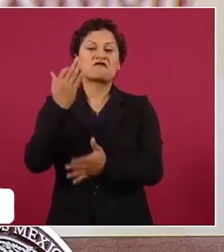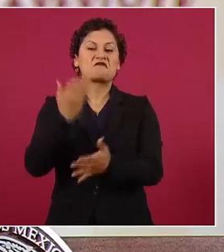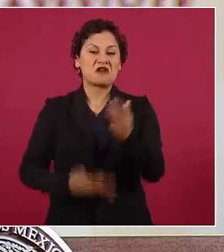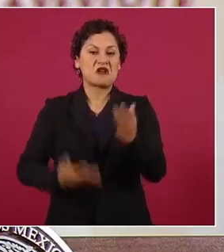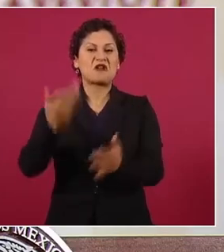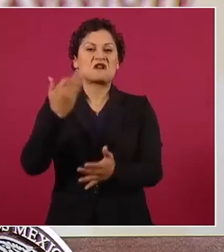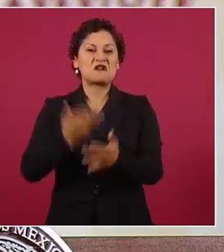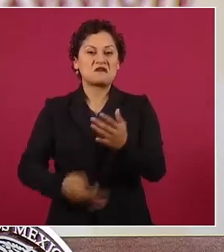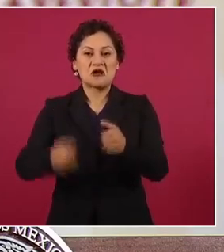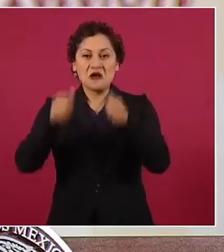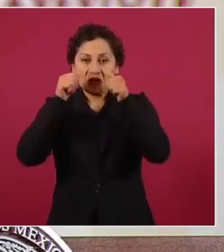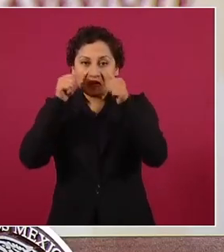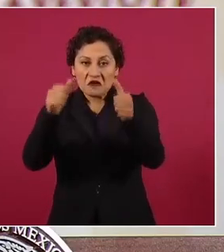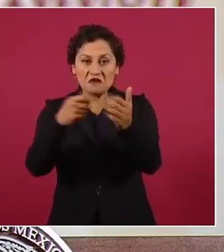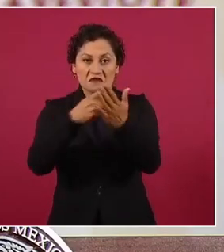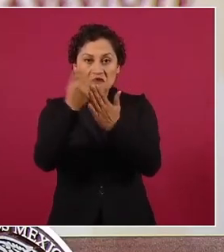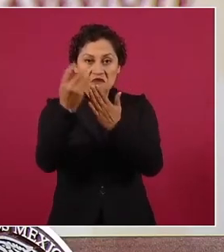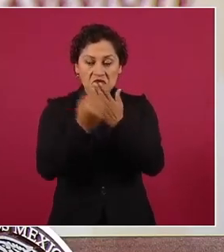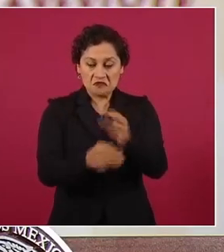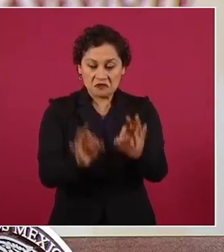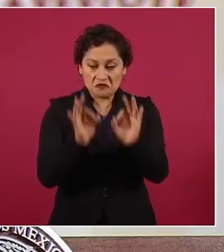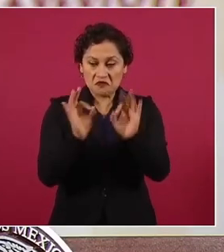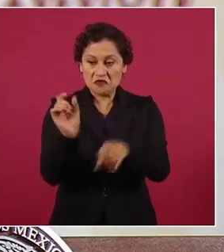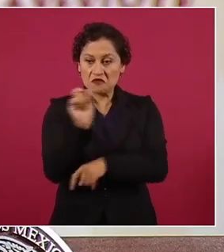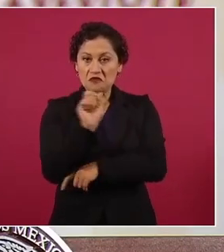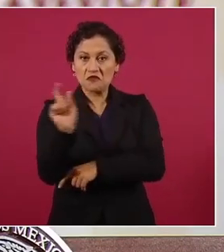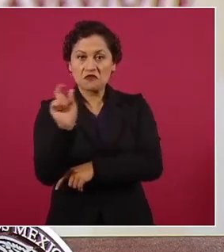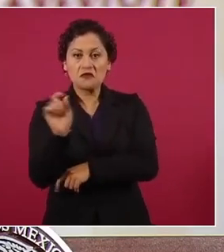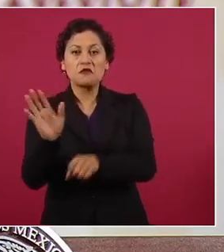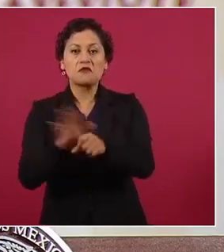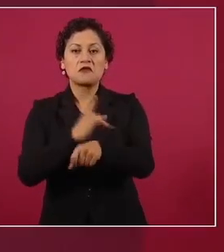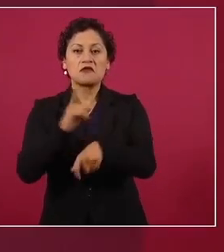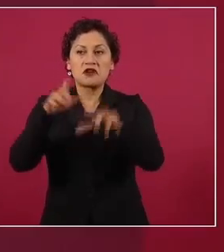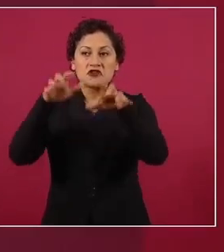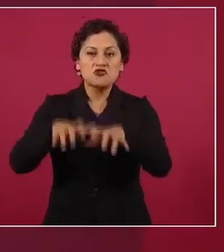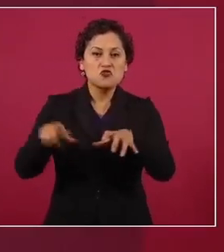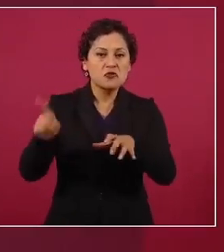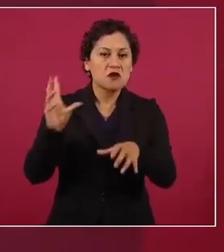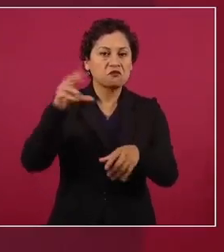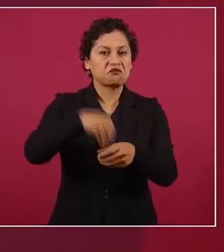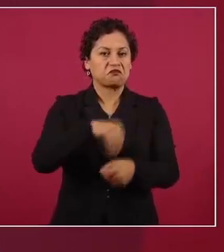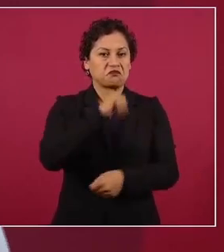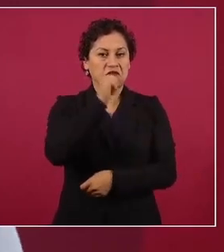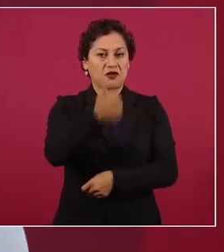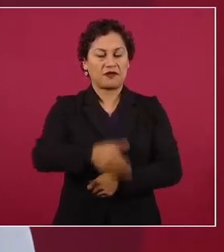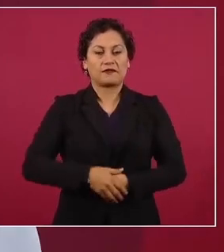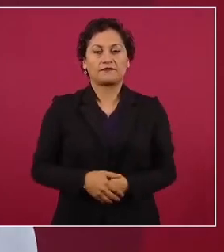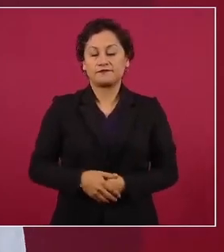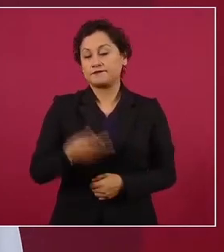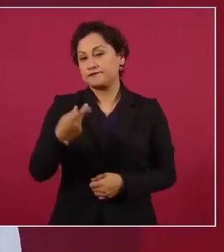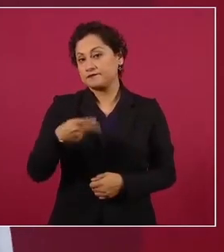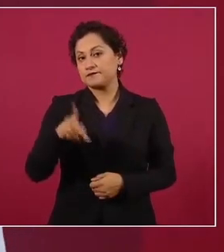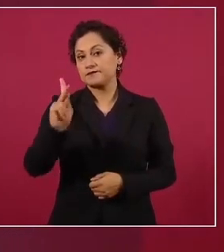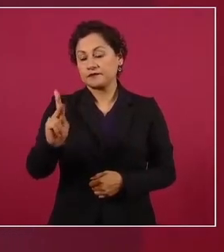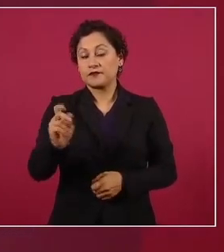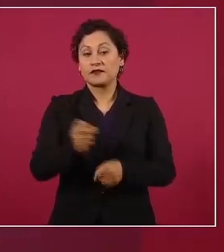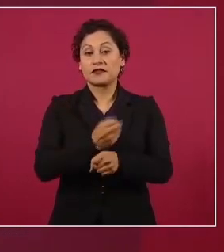adecuada que contempla la temporada de lluvias. Sin embargo, la Secretaría de Energía